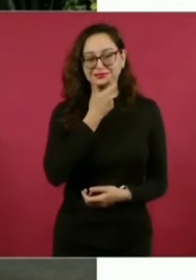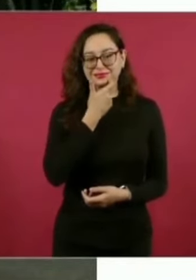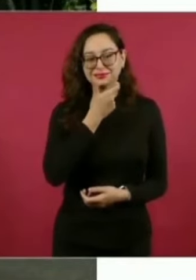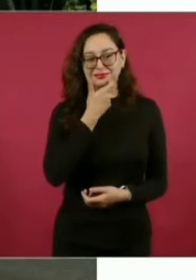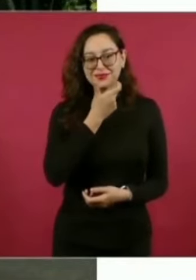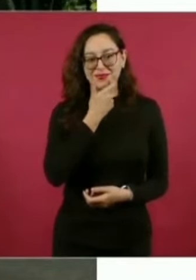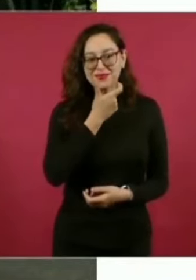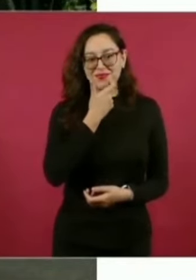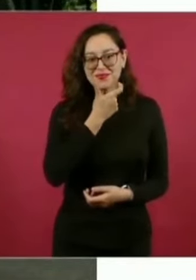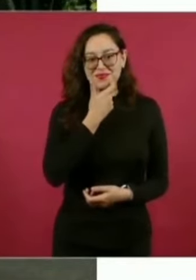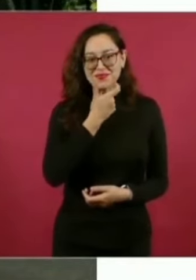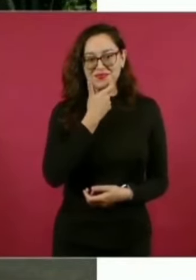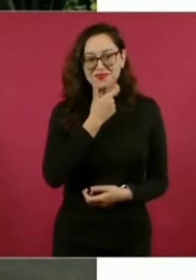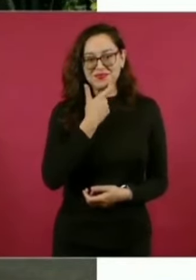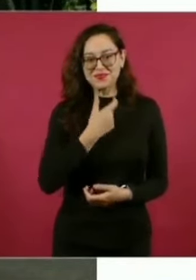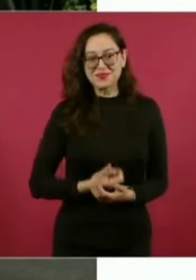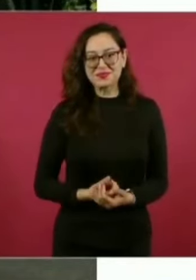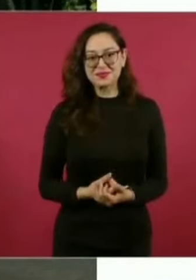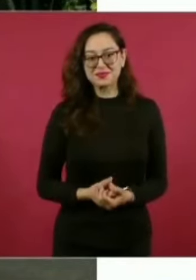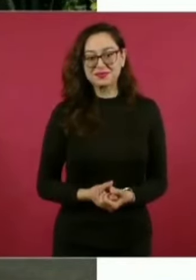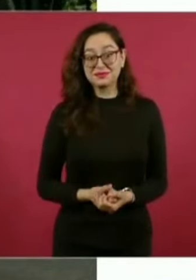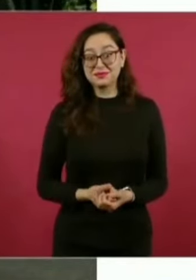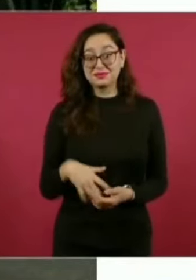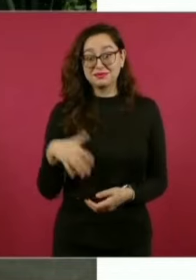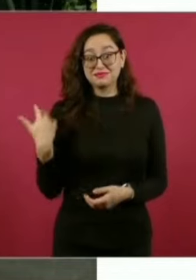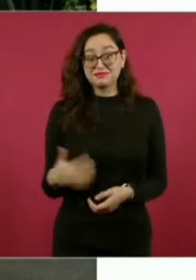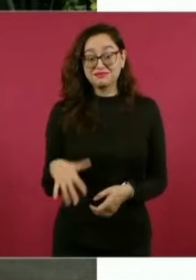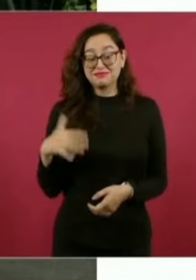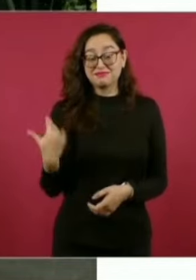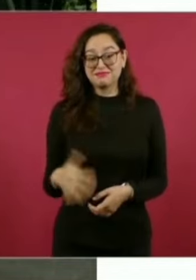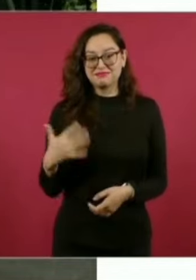¡Dóriga! ¡Ay, ay, ay!